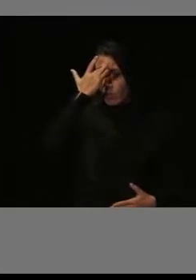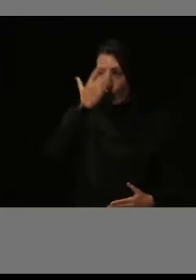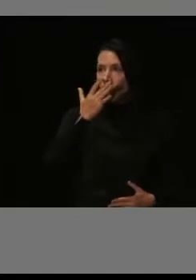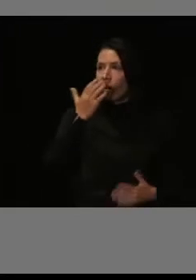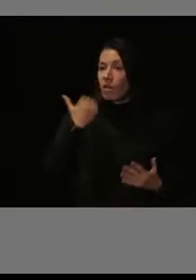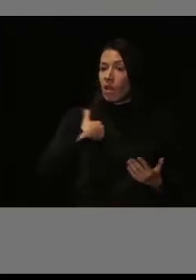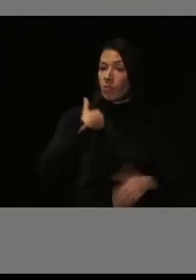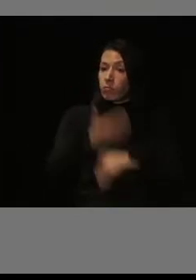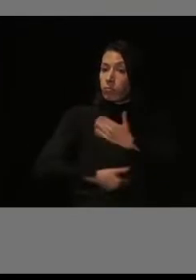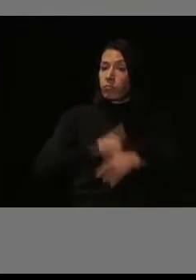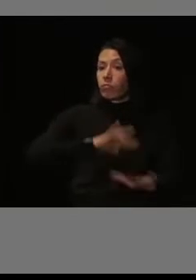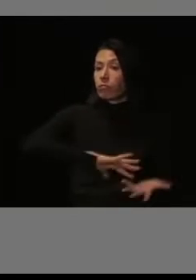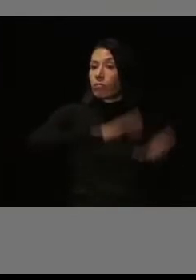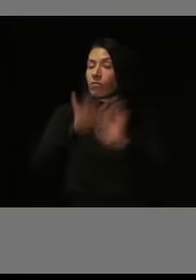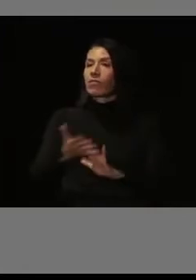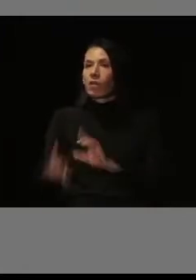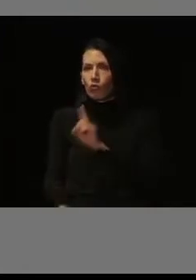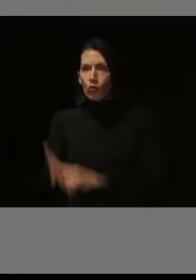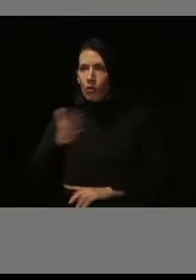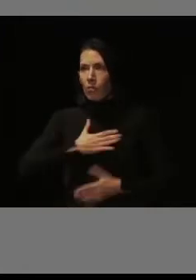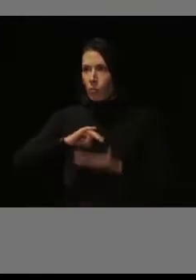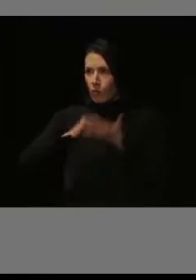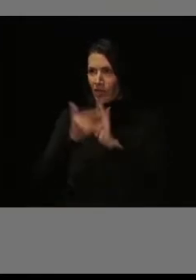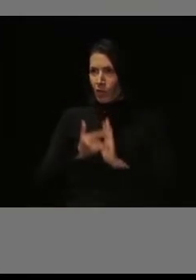Madrid Talento…